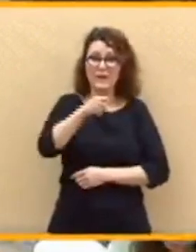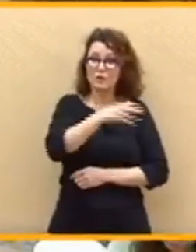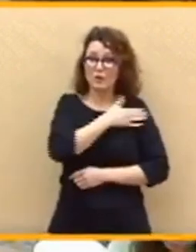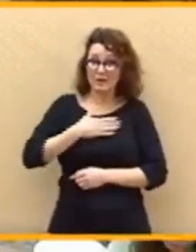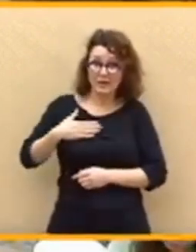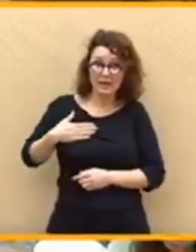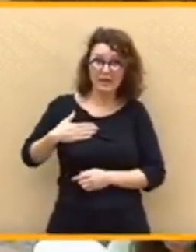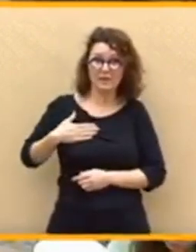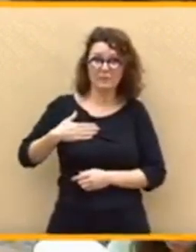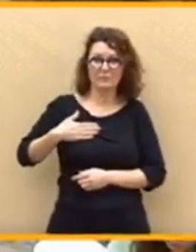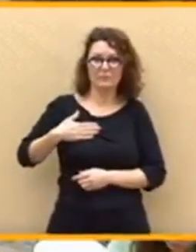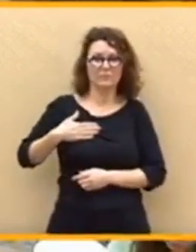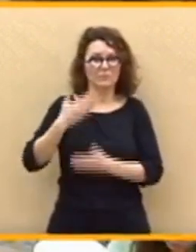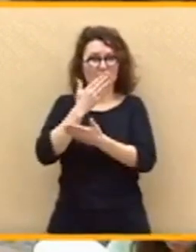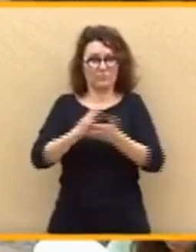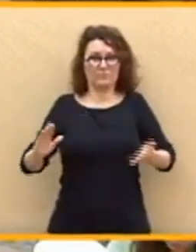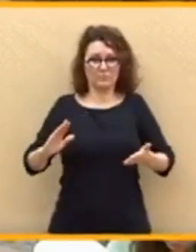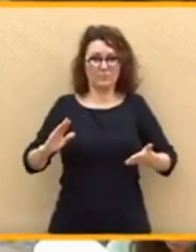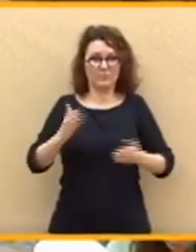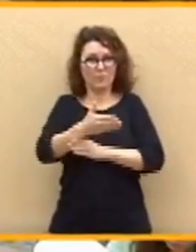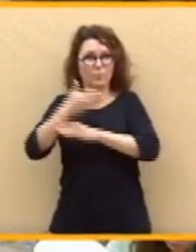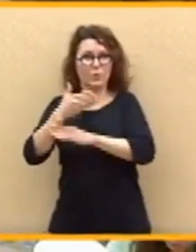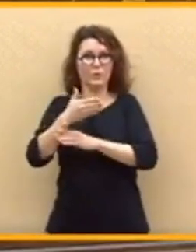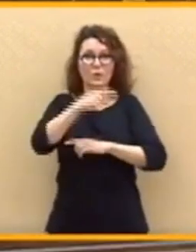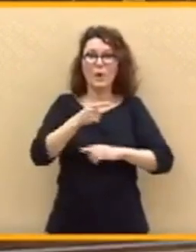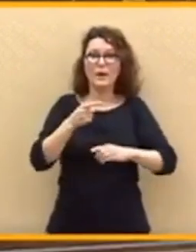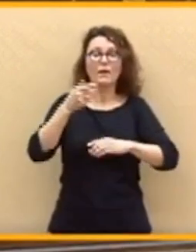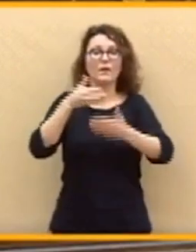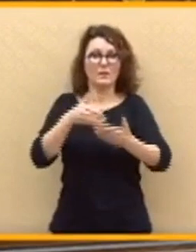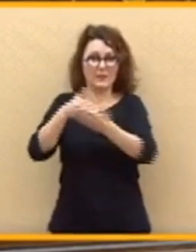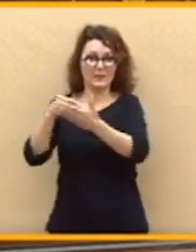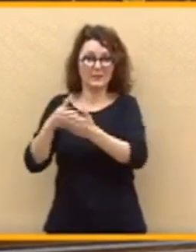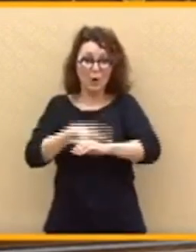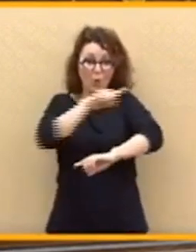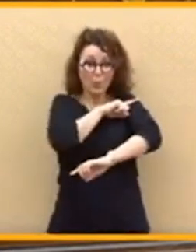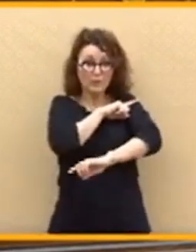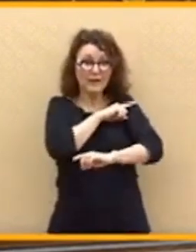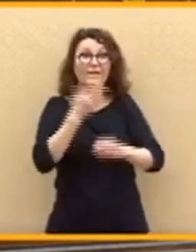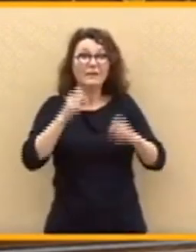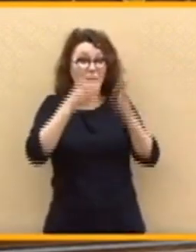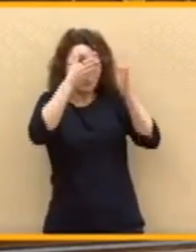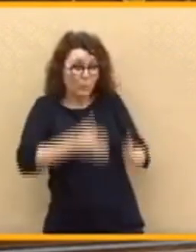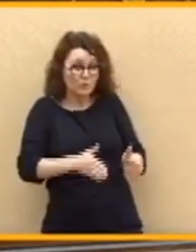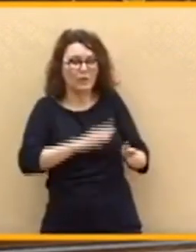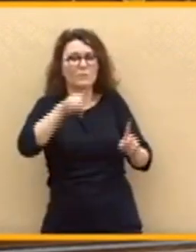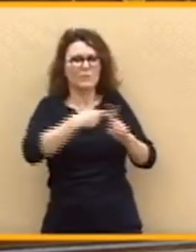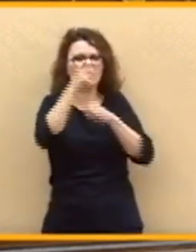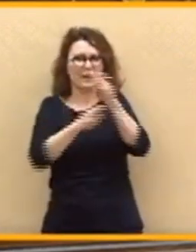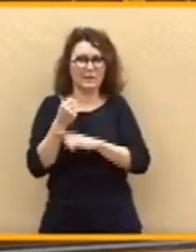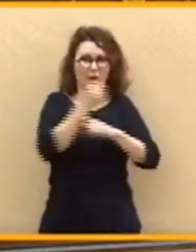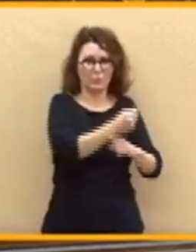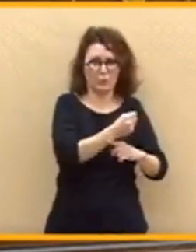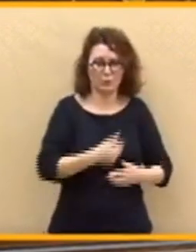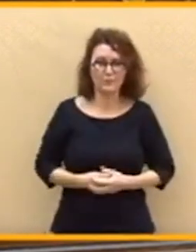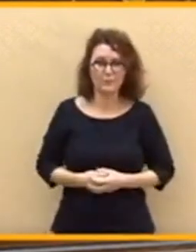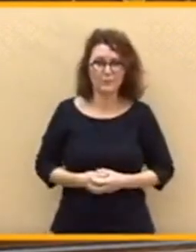Ultra es quien rebasa los límites y usted no ha dejado de hacerlo. Ultra es usted y todos los que la apoyan. El hábito lo